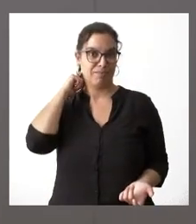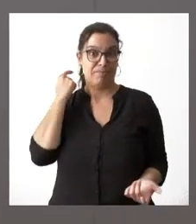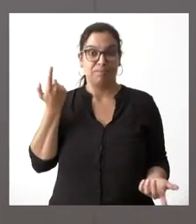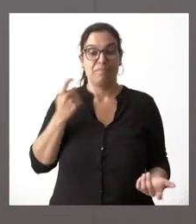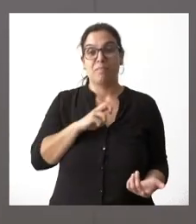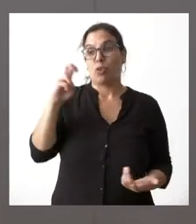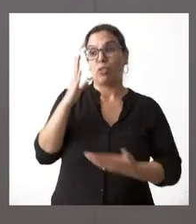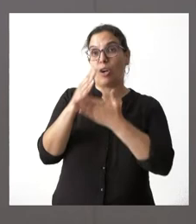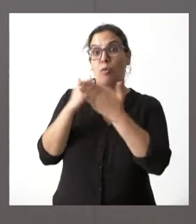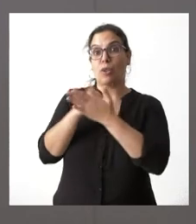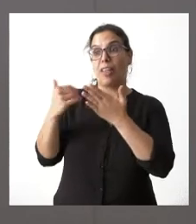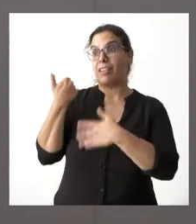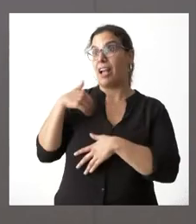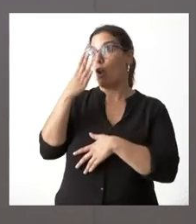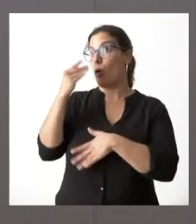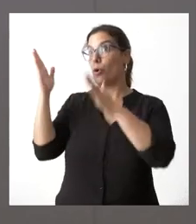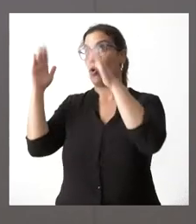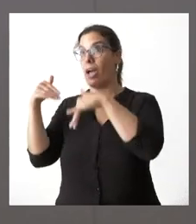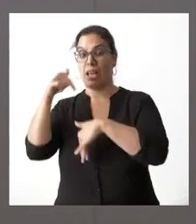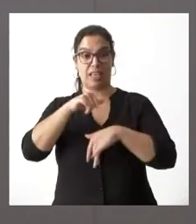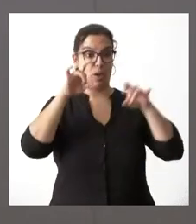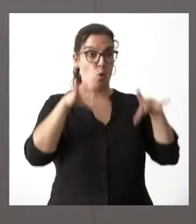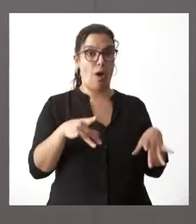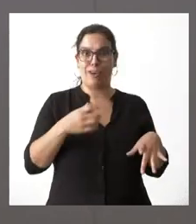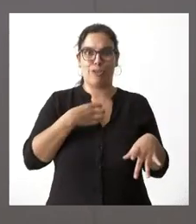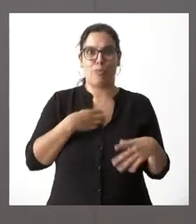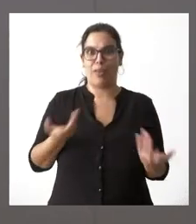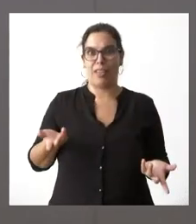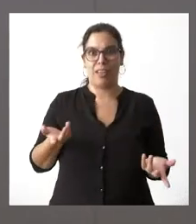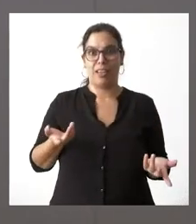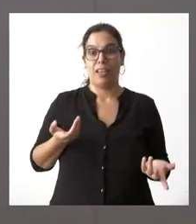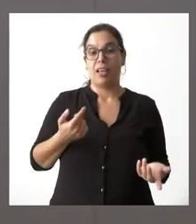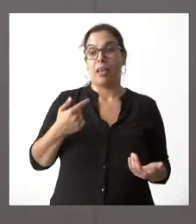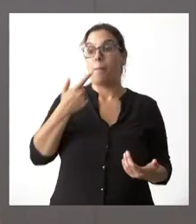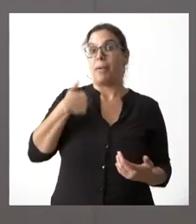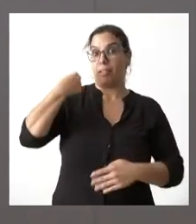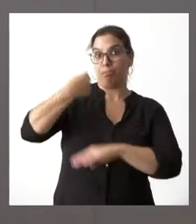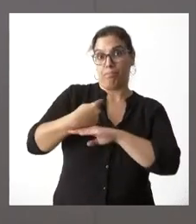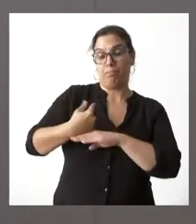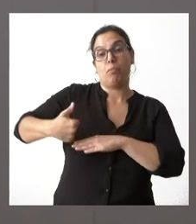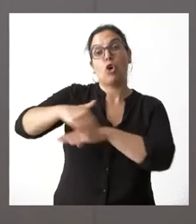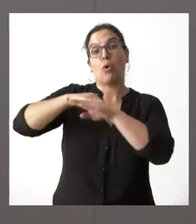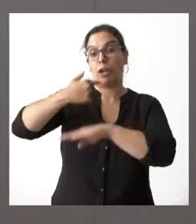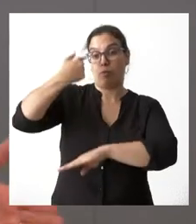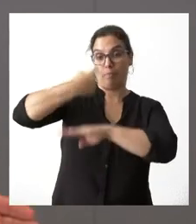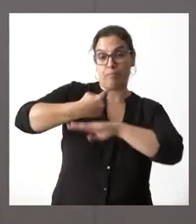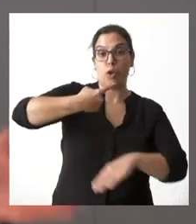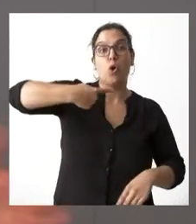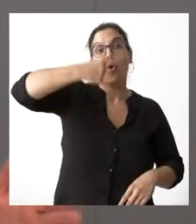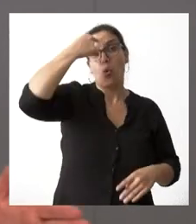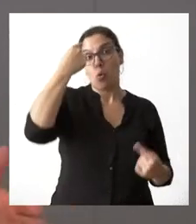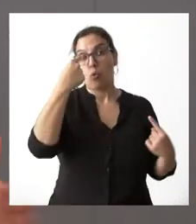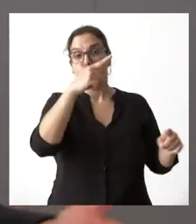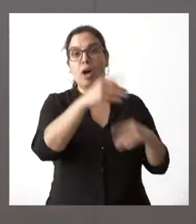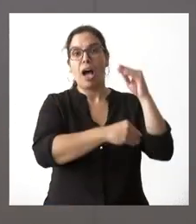comunidades autónomas donde ya no hay lobo y se nos dice hagan ustedes por parte del gobierno lo mismo que se está